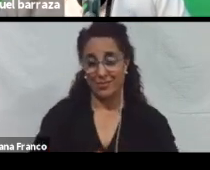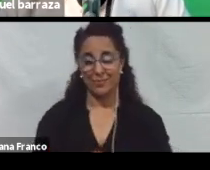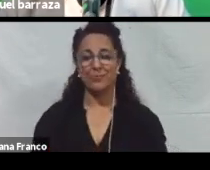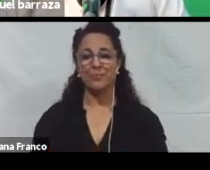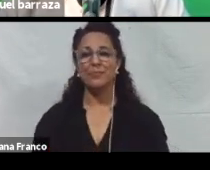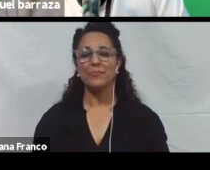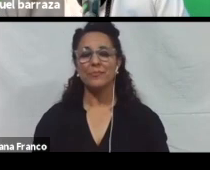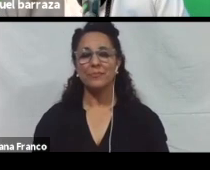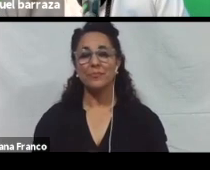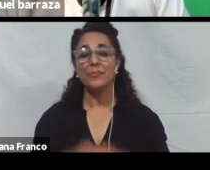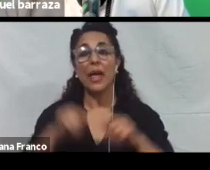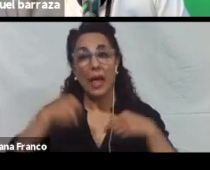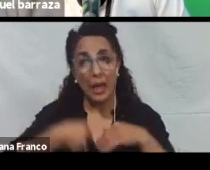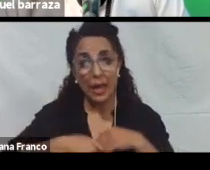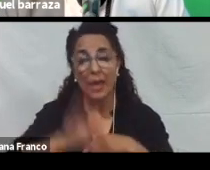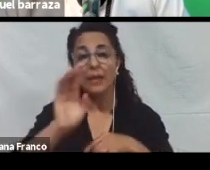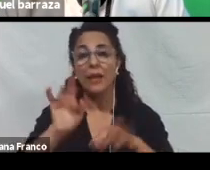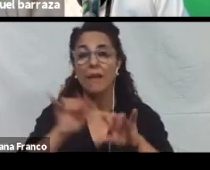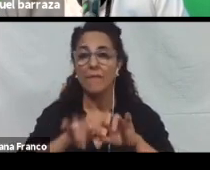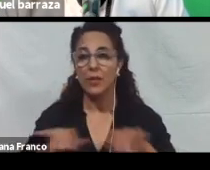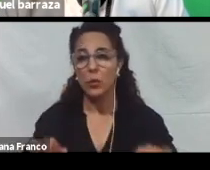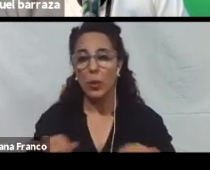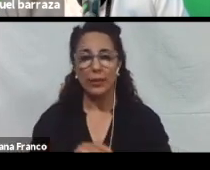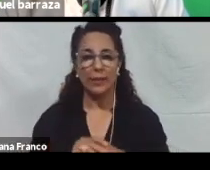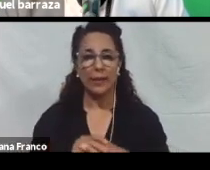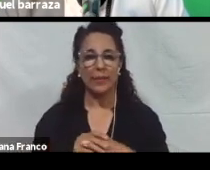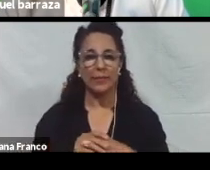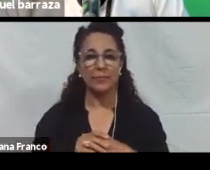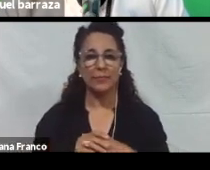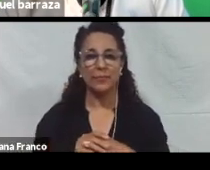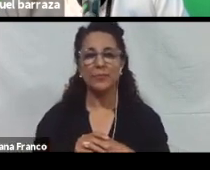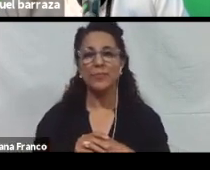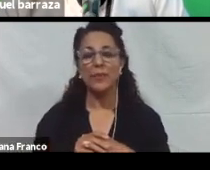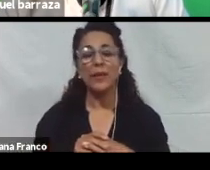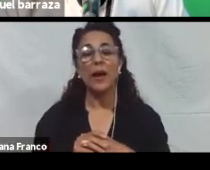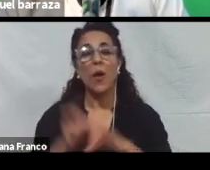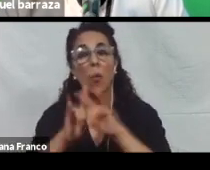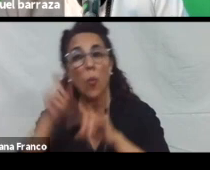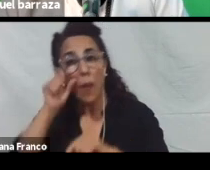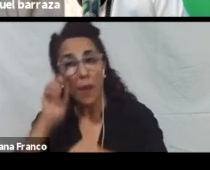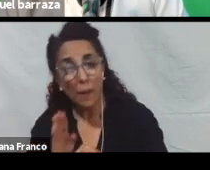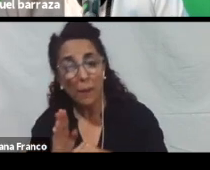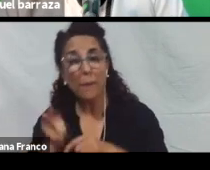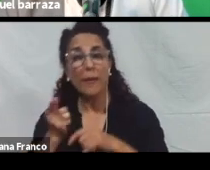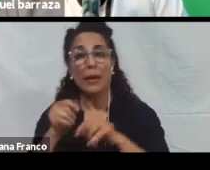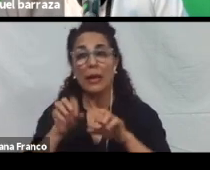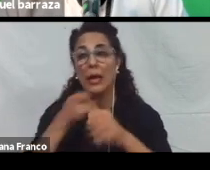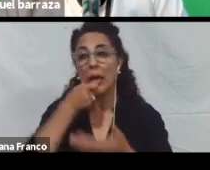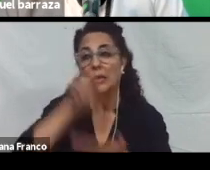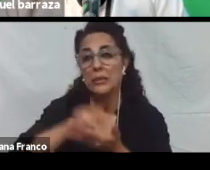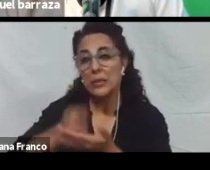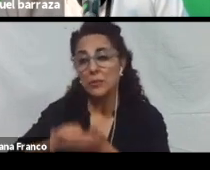Esta virtualidad. Al utilizar un campus. O utilizar una web. Hay que chequear. Que las inscripciones. A los exámenes.